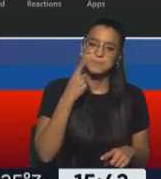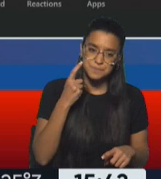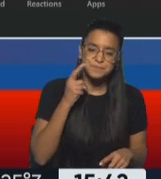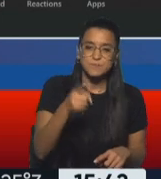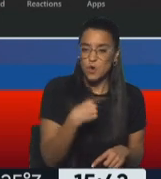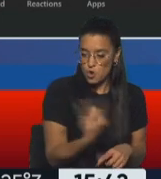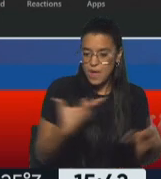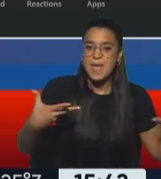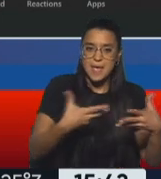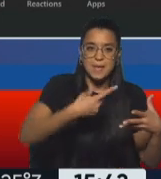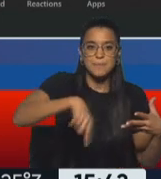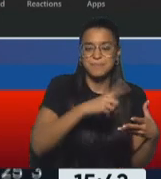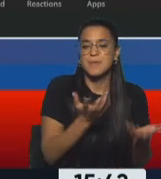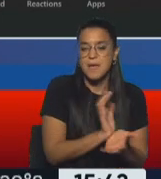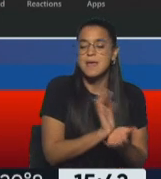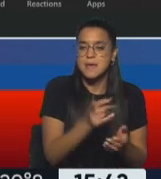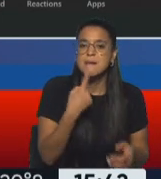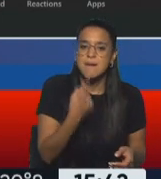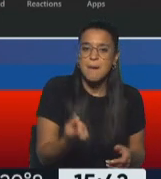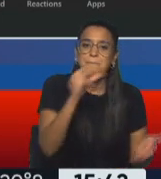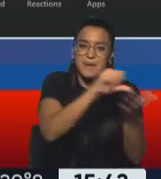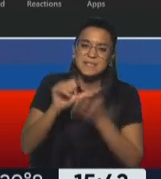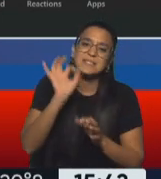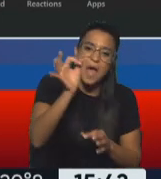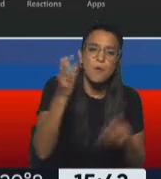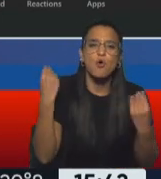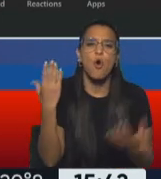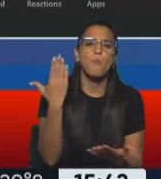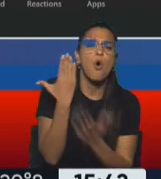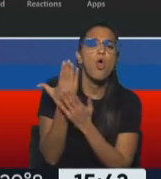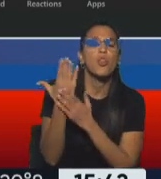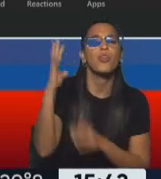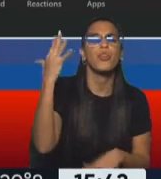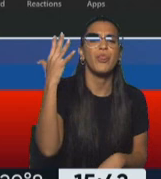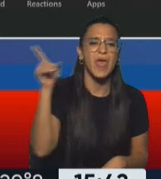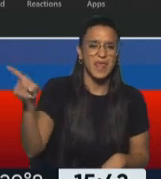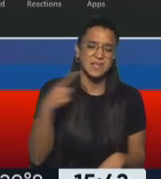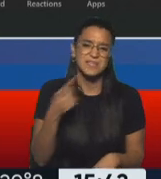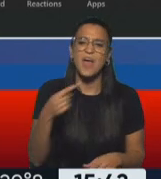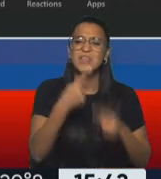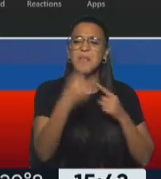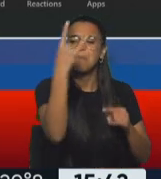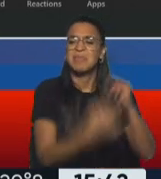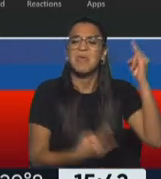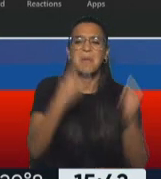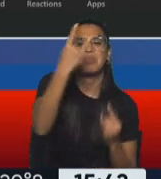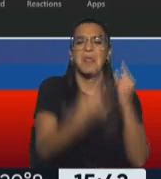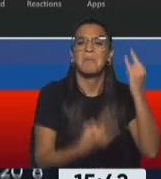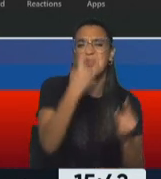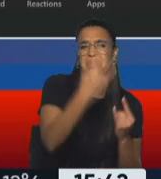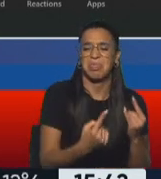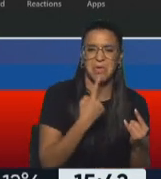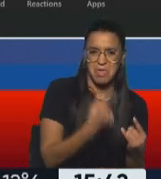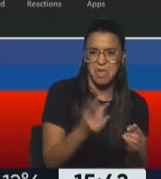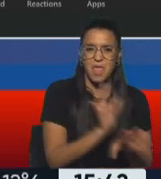que todos nuestros países conocen cómo se comporta esa derecha en demonizar a los sectores